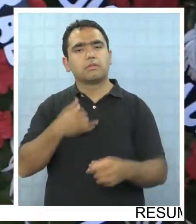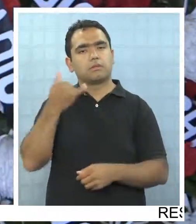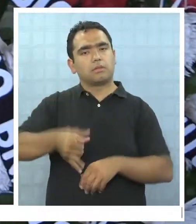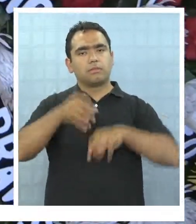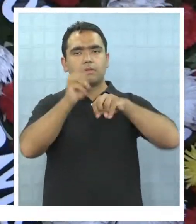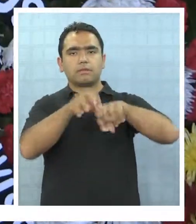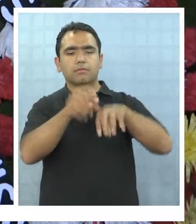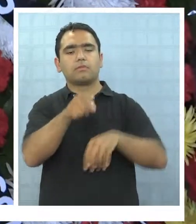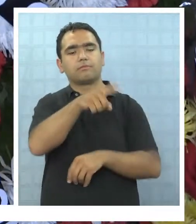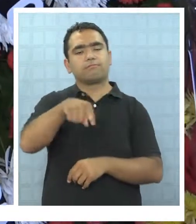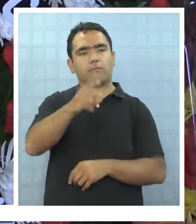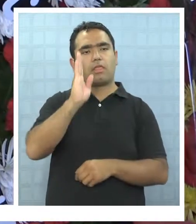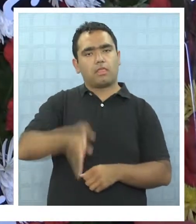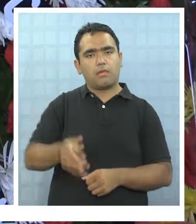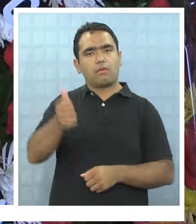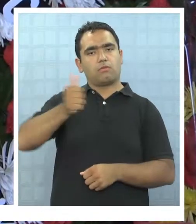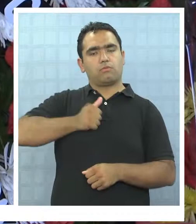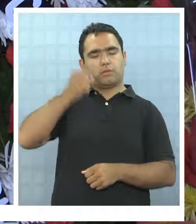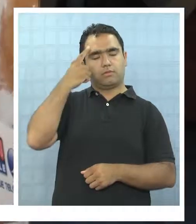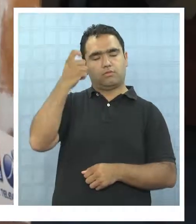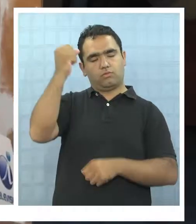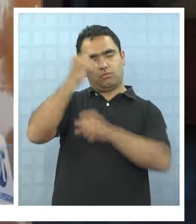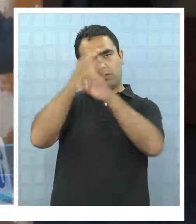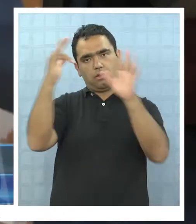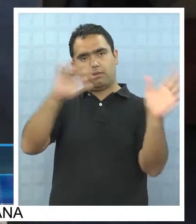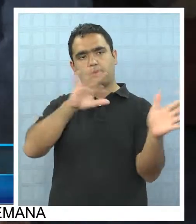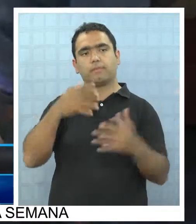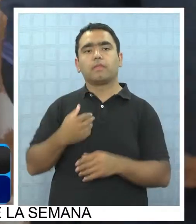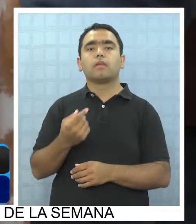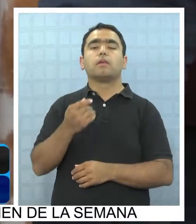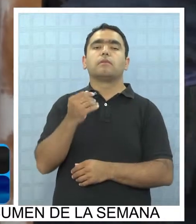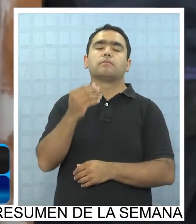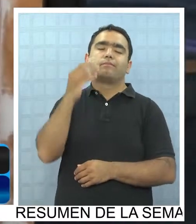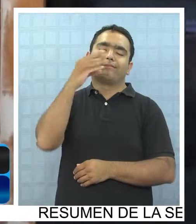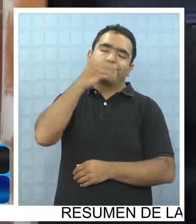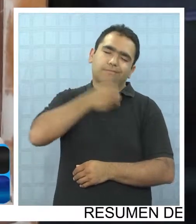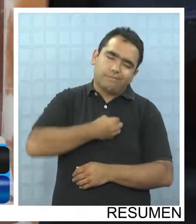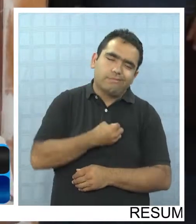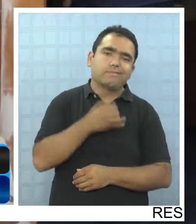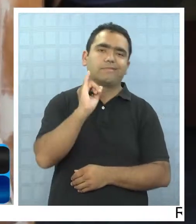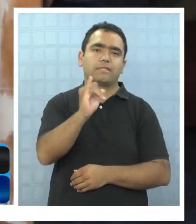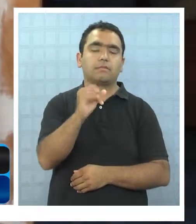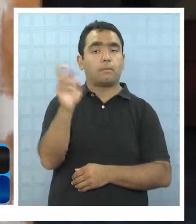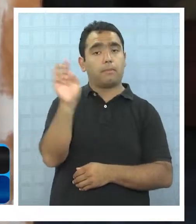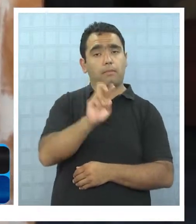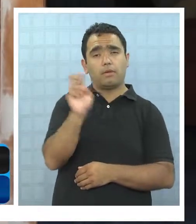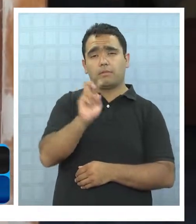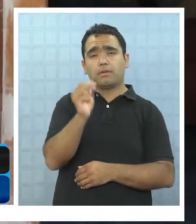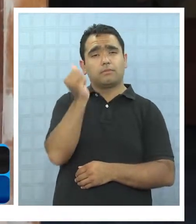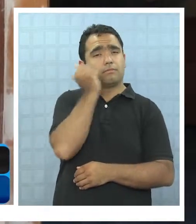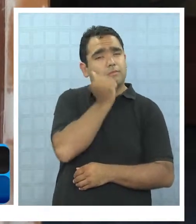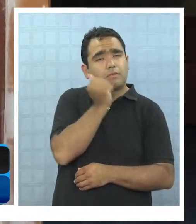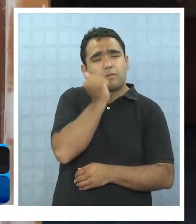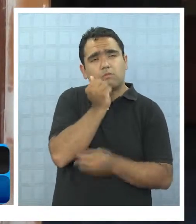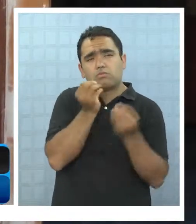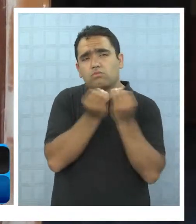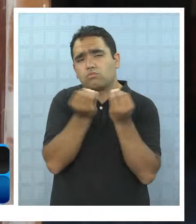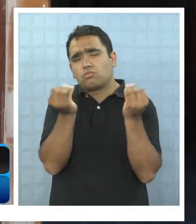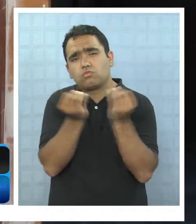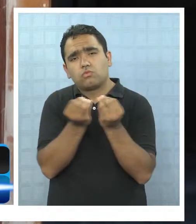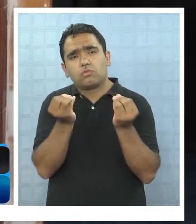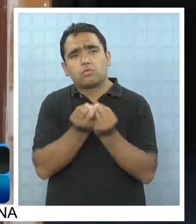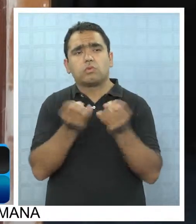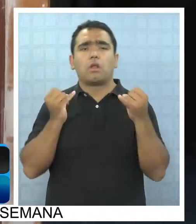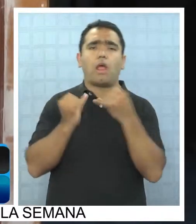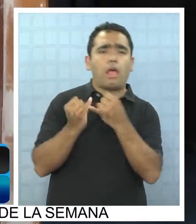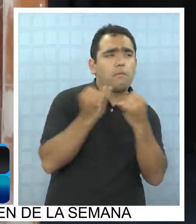como ellos mismos recuerdan. Al comienzo, lógicamente, con mucha pena. Mi papá fue, perdón, una persona muy querida, tanto por